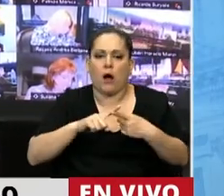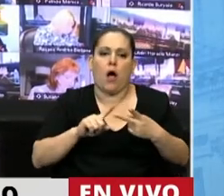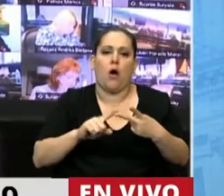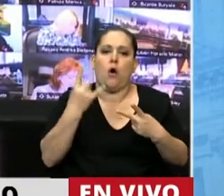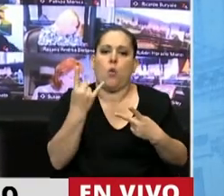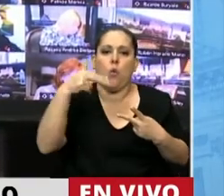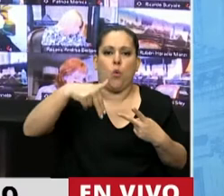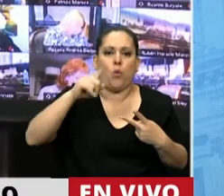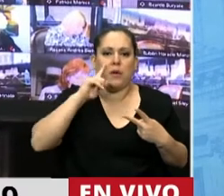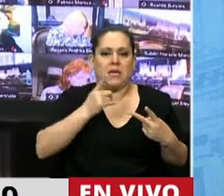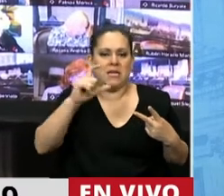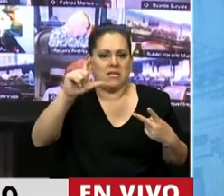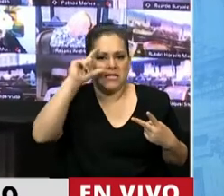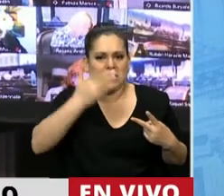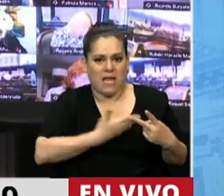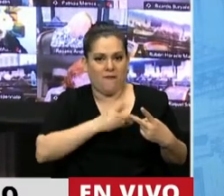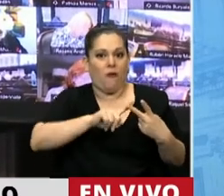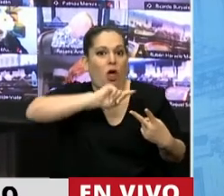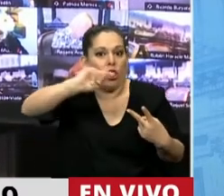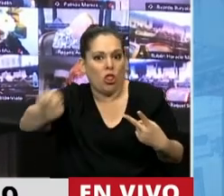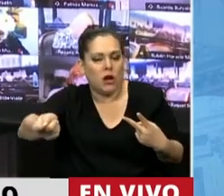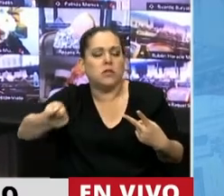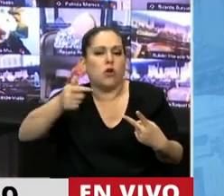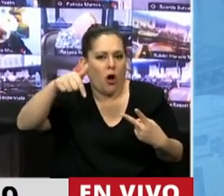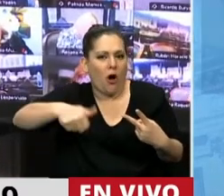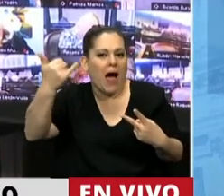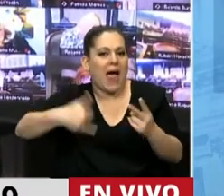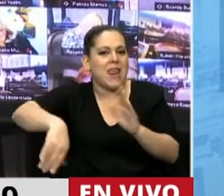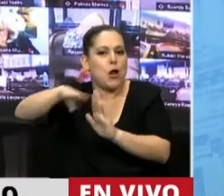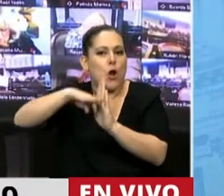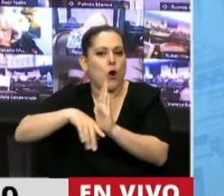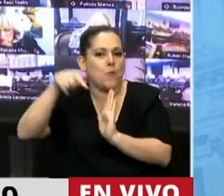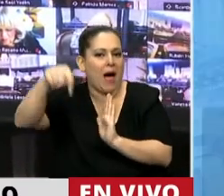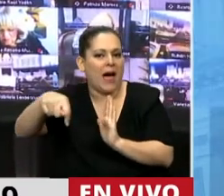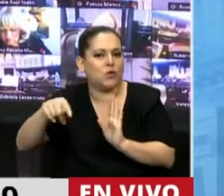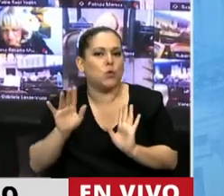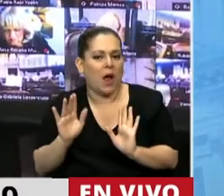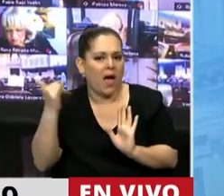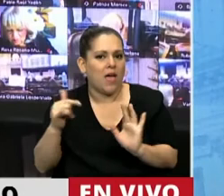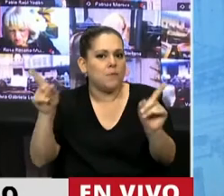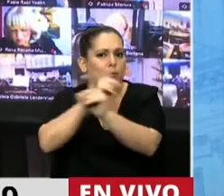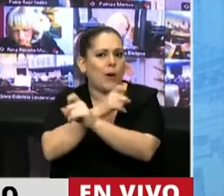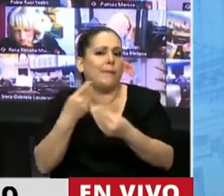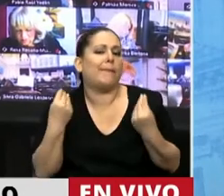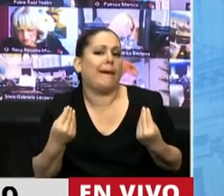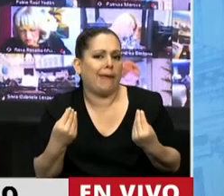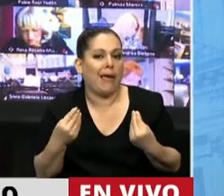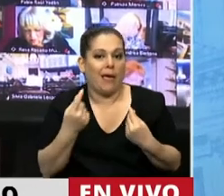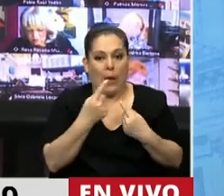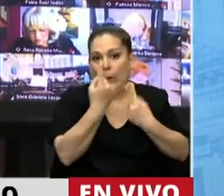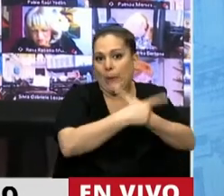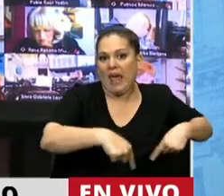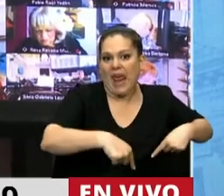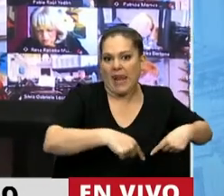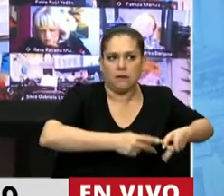o también todas las fundaciones, que tienen hoy por hoy con esta norma actual, tienen un problema, que no pueden disponer de los bienes